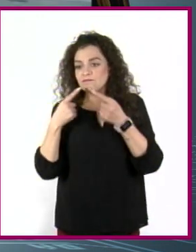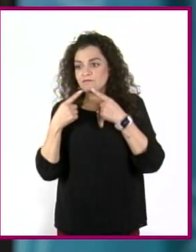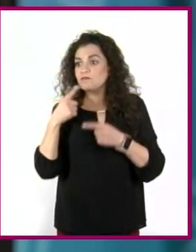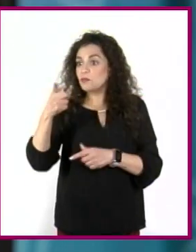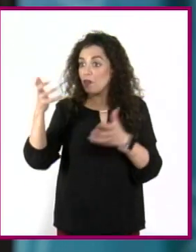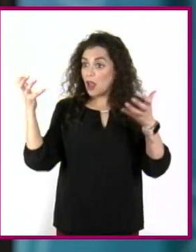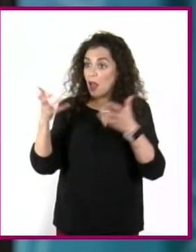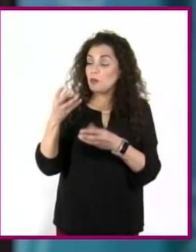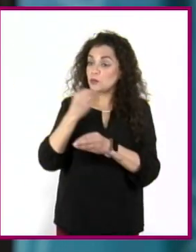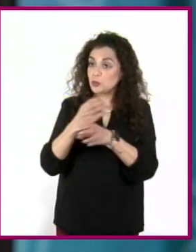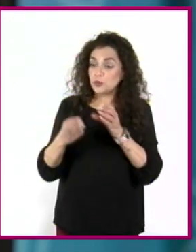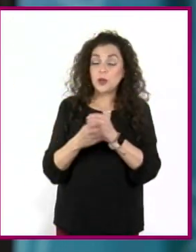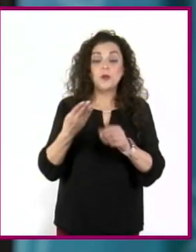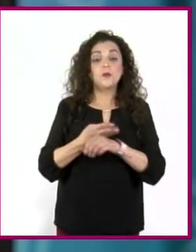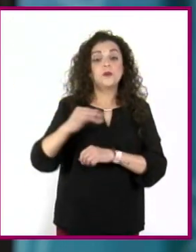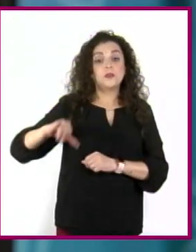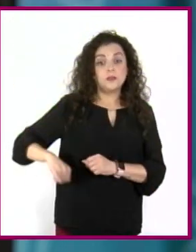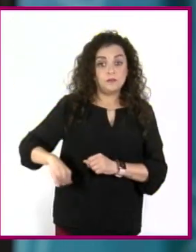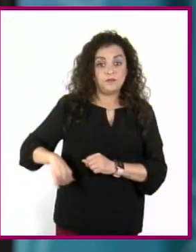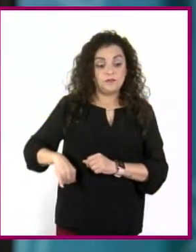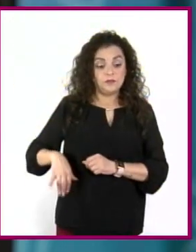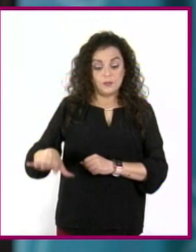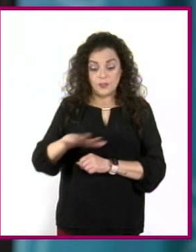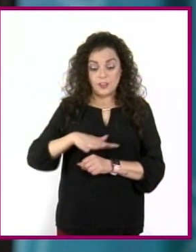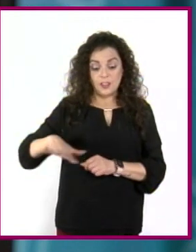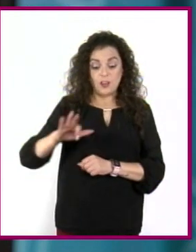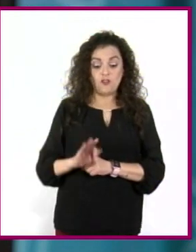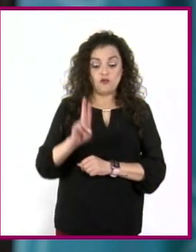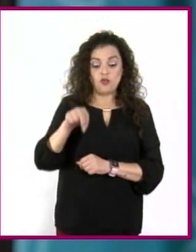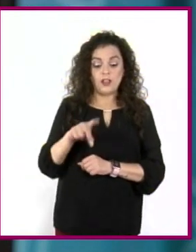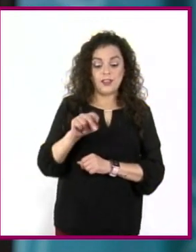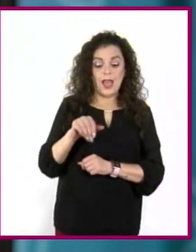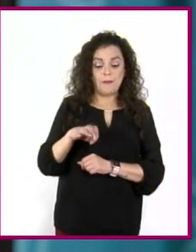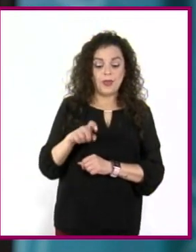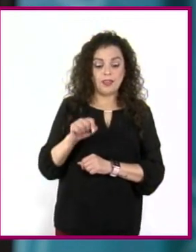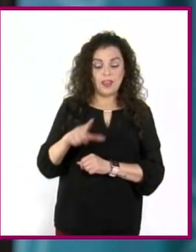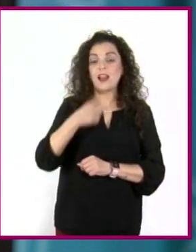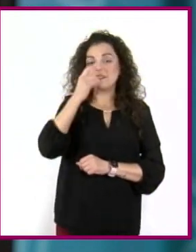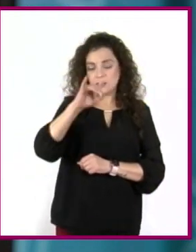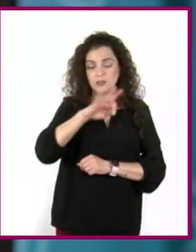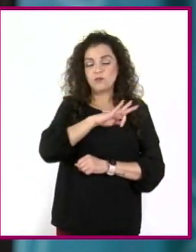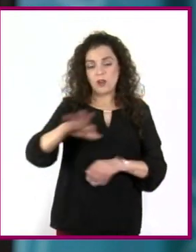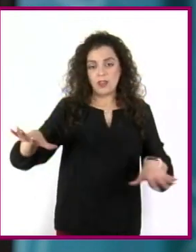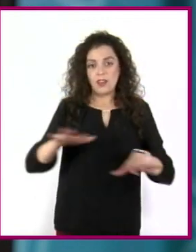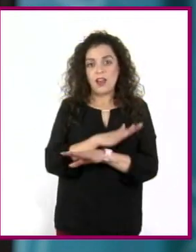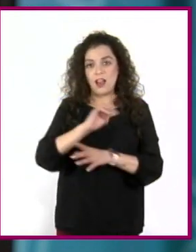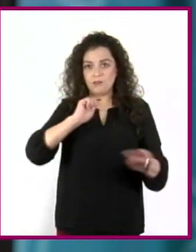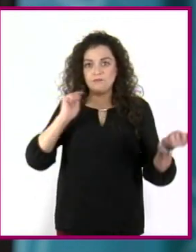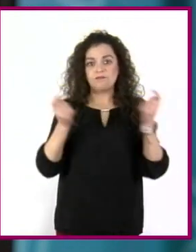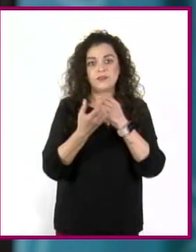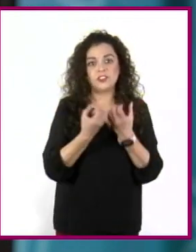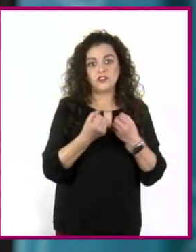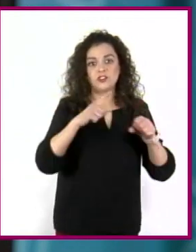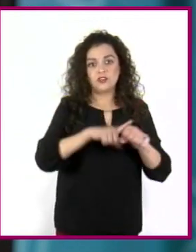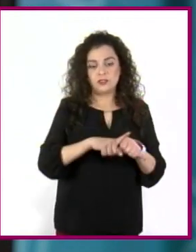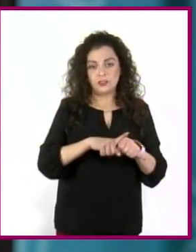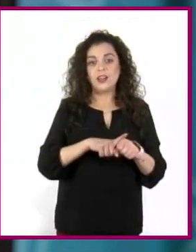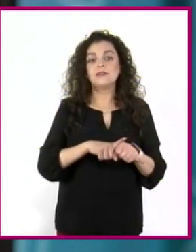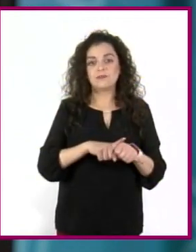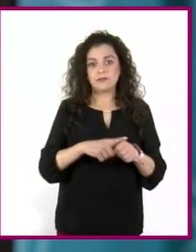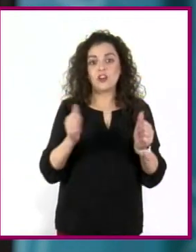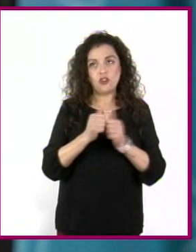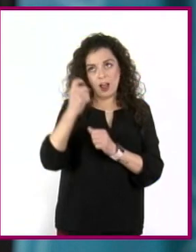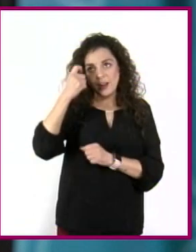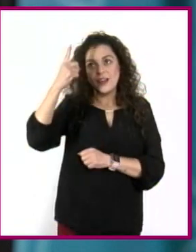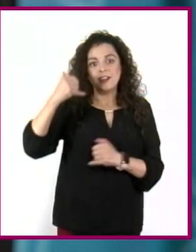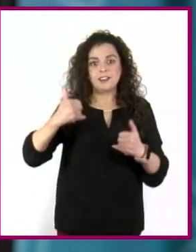interesantes. El colectivo fundamental deja claro que sí es posible la transformación social y el bienestar comunitario a través de iniciativas juveniles.